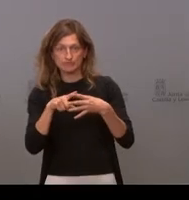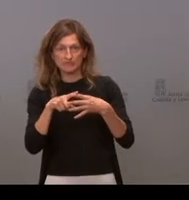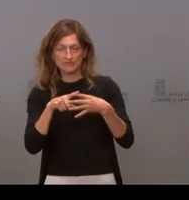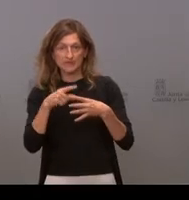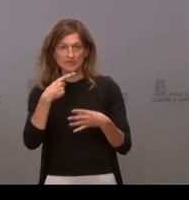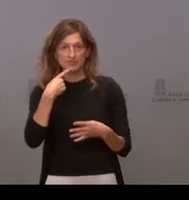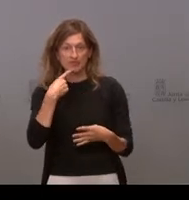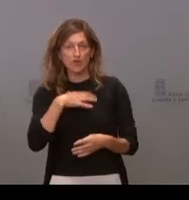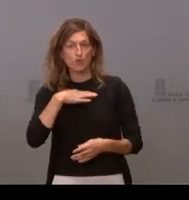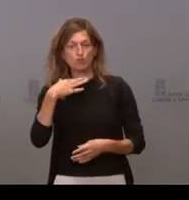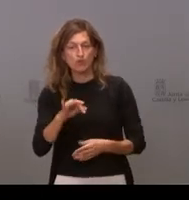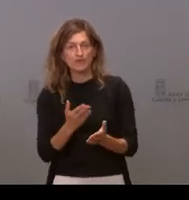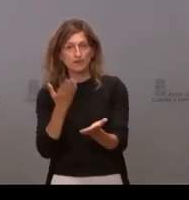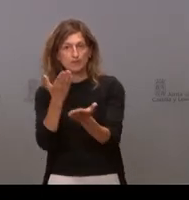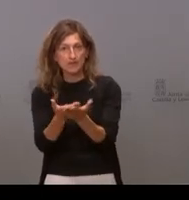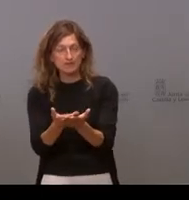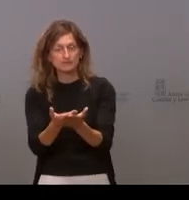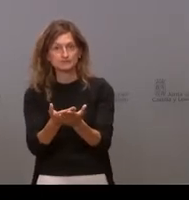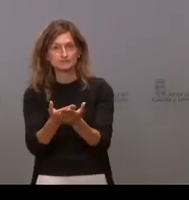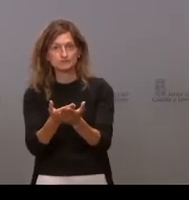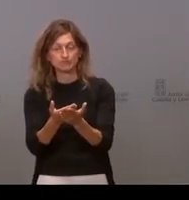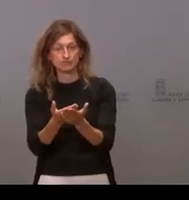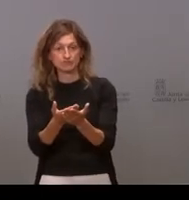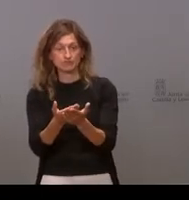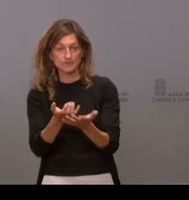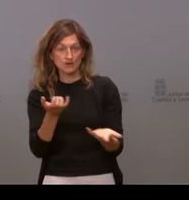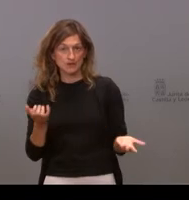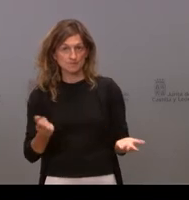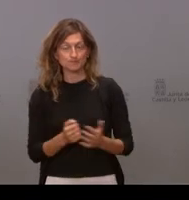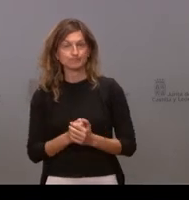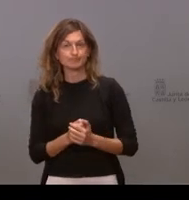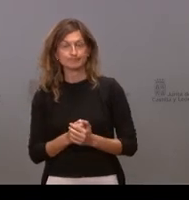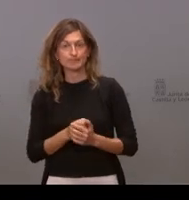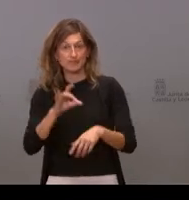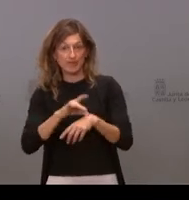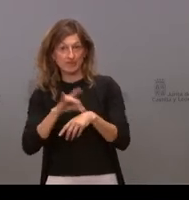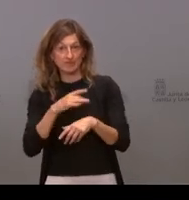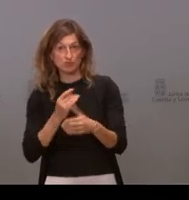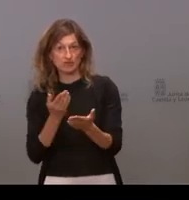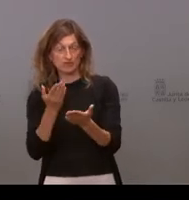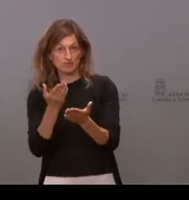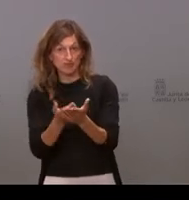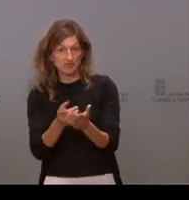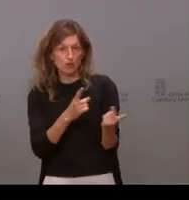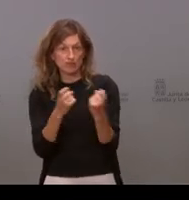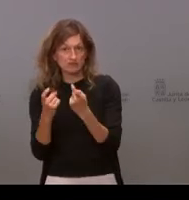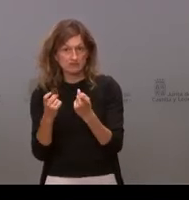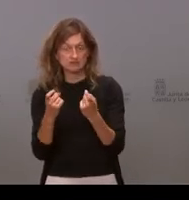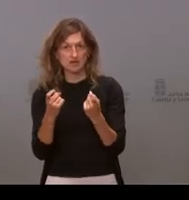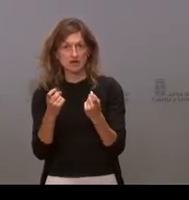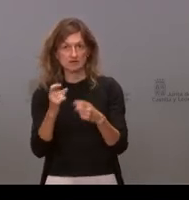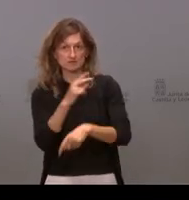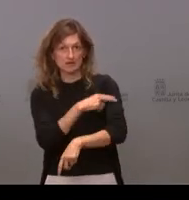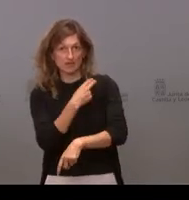la posibilidad de solicitar por parte de los pacientes o las personas que necesitan el sistema